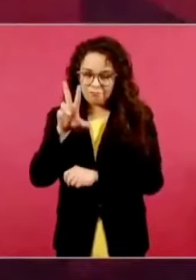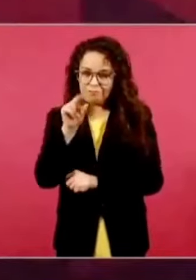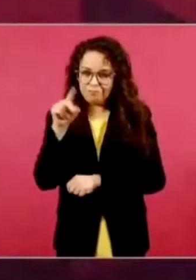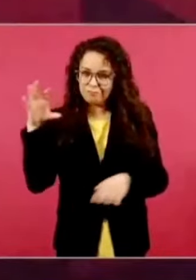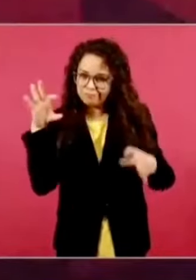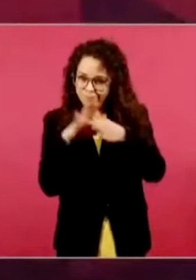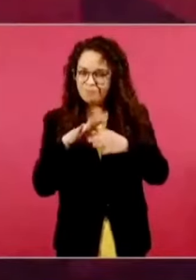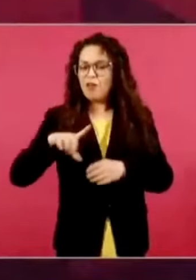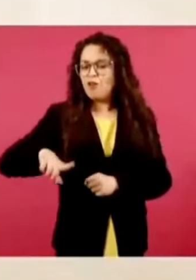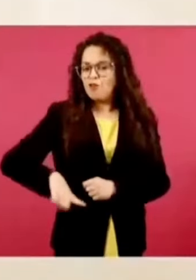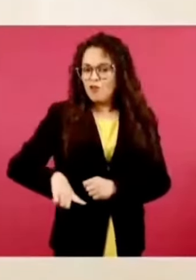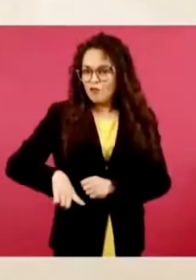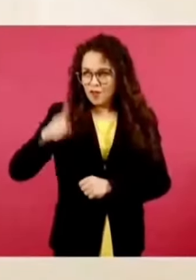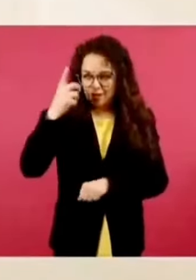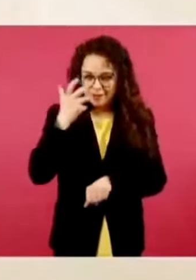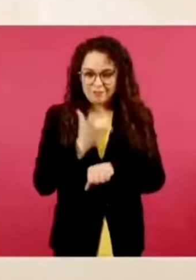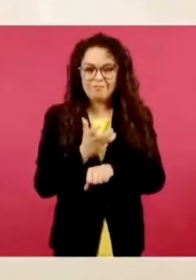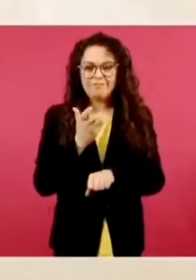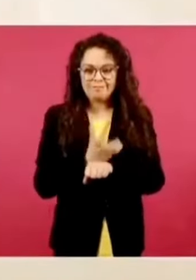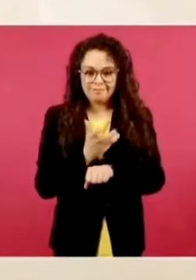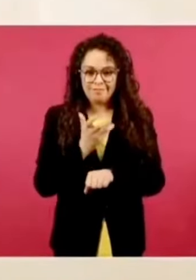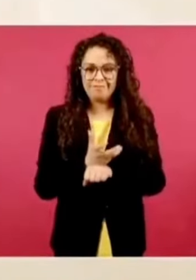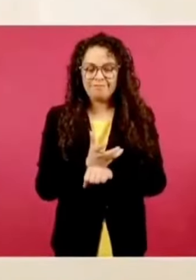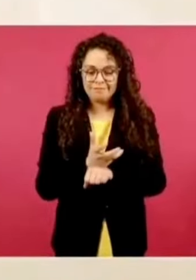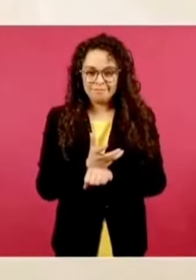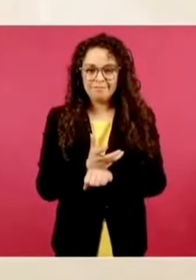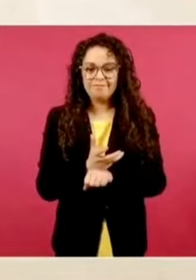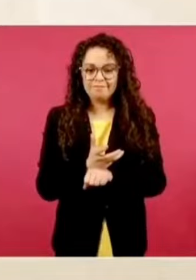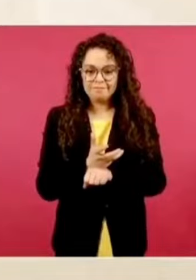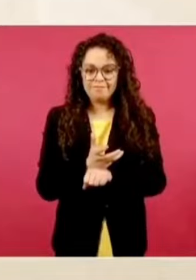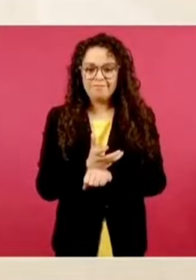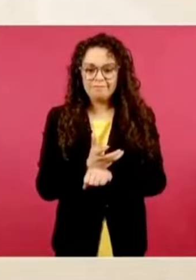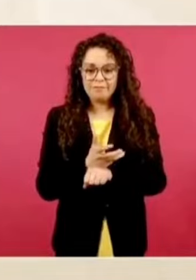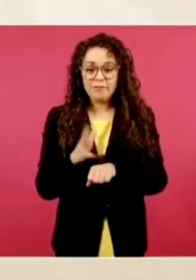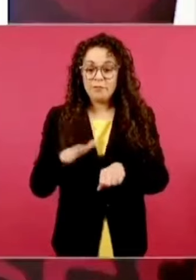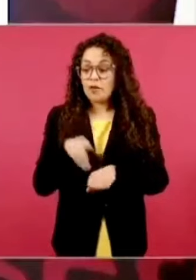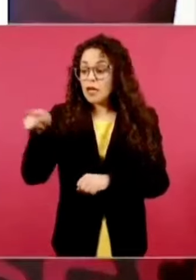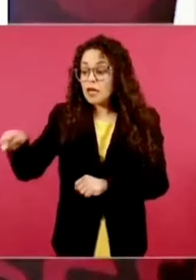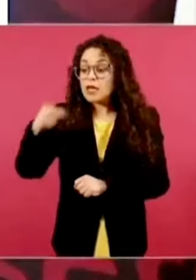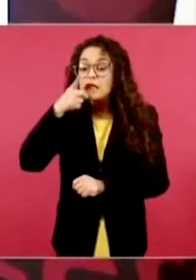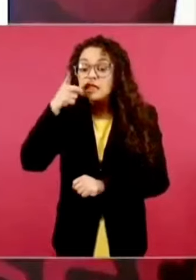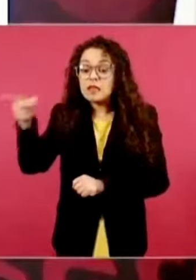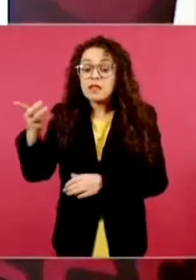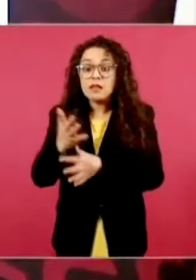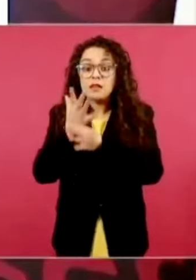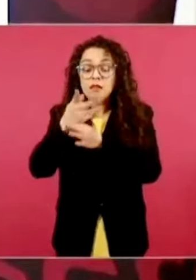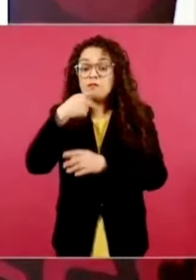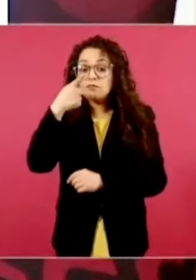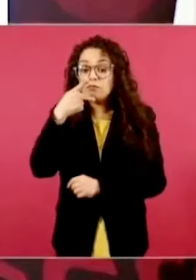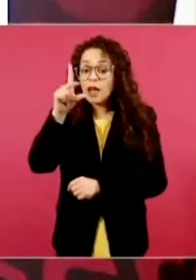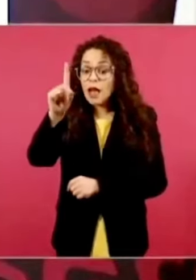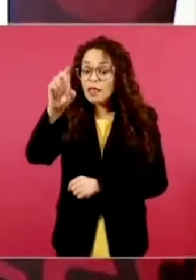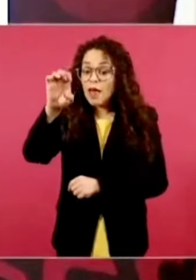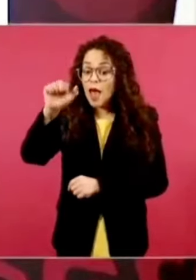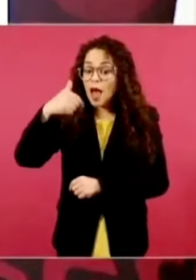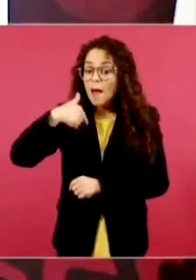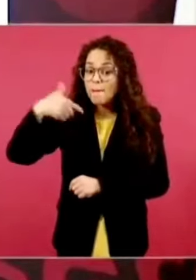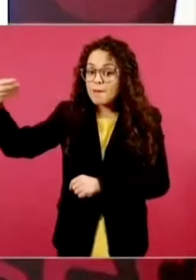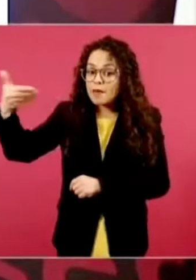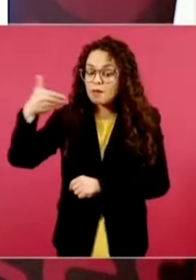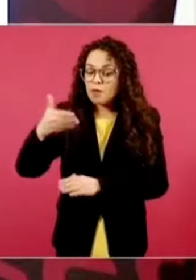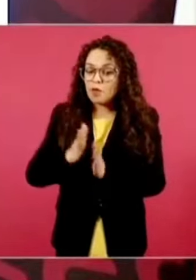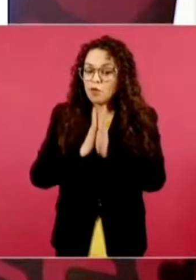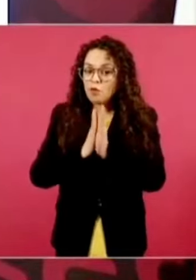que les pidió la DEA no dar a